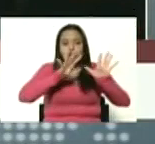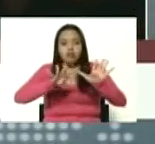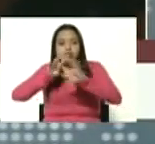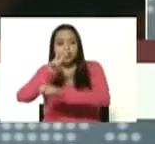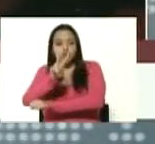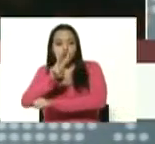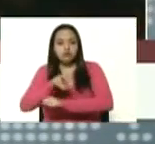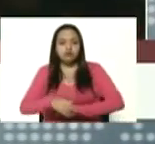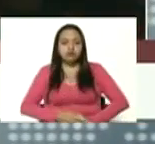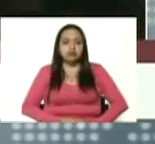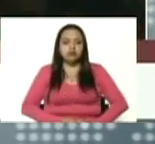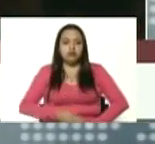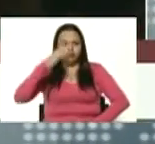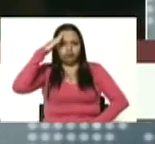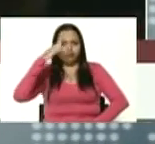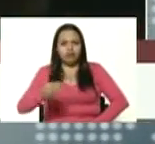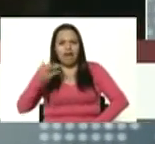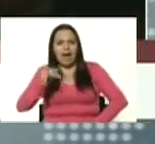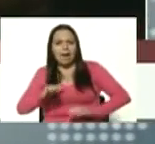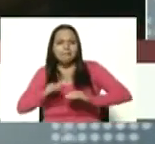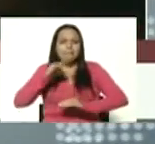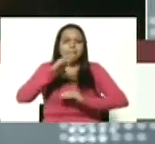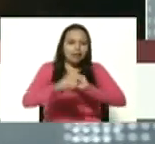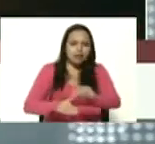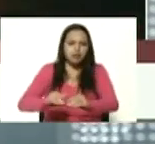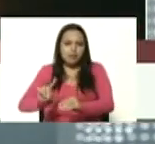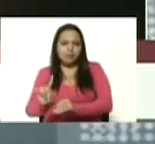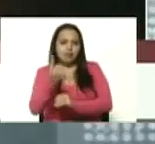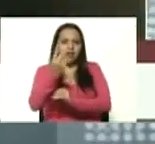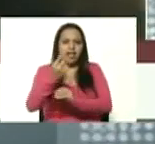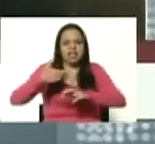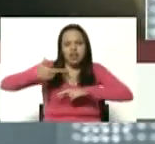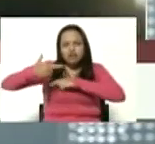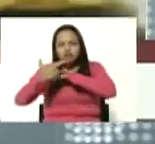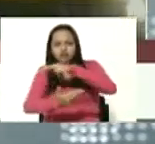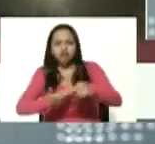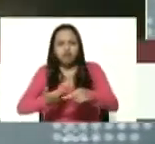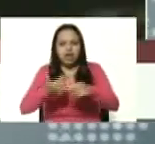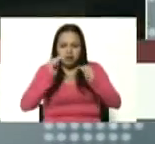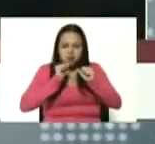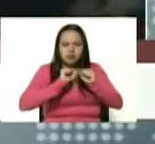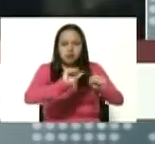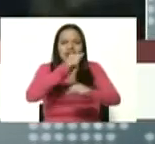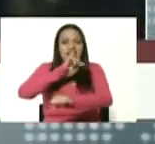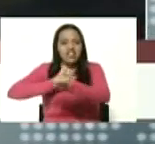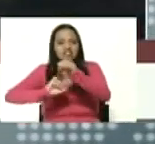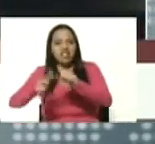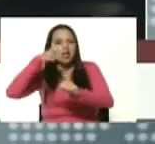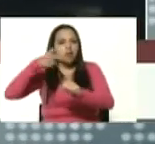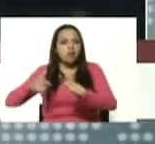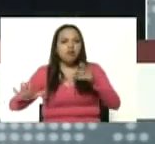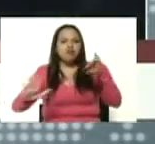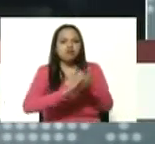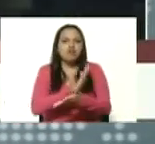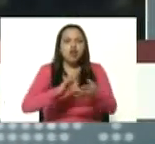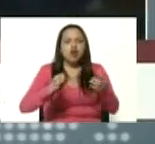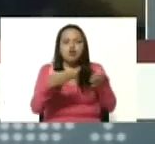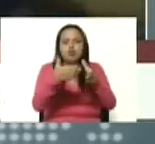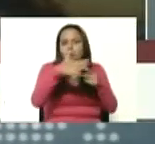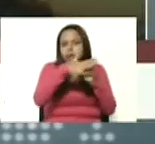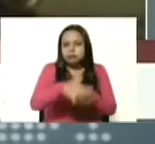la fuerza armada dio un paso adelante en rebeldía contra la oligarquía y el Fondo Monetario Internacional